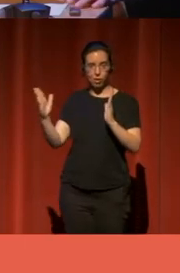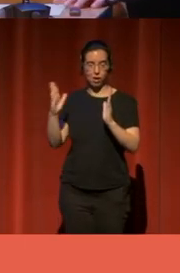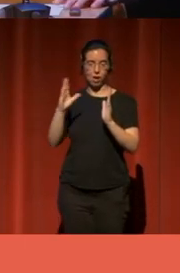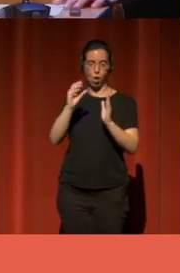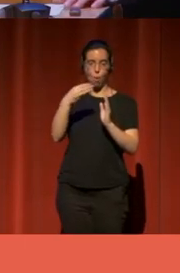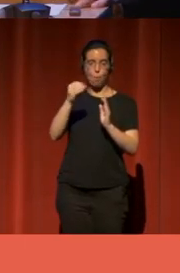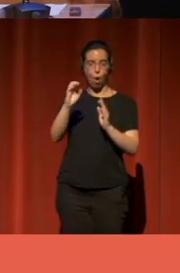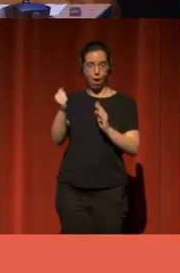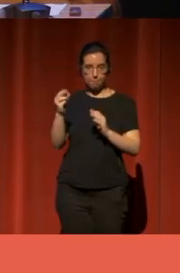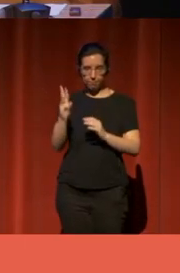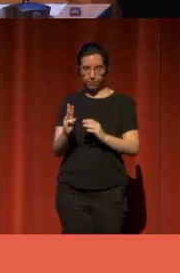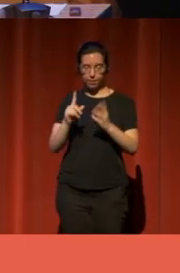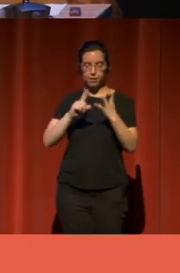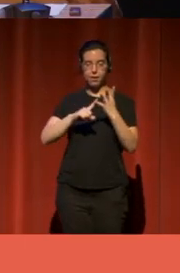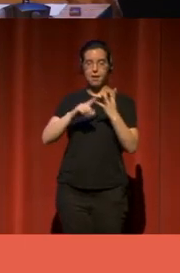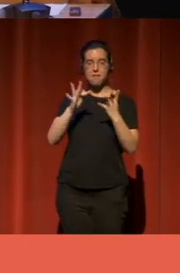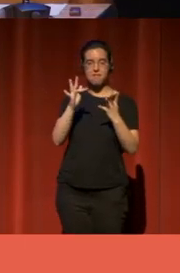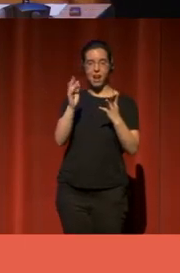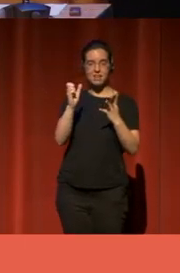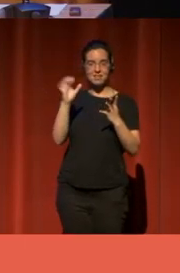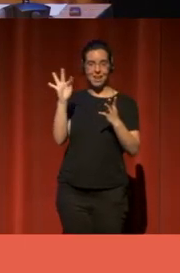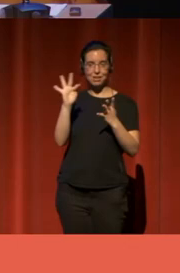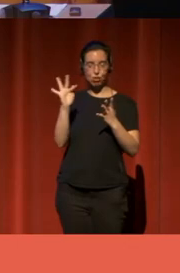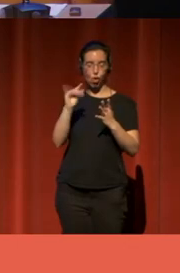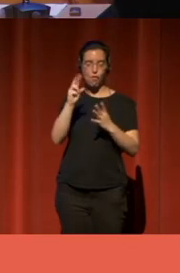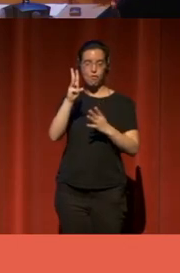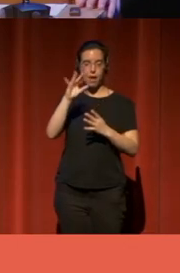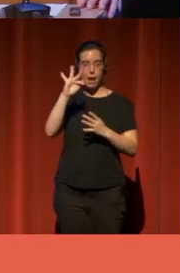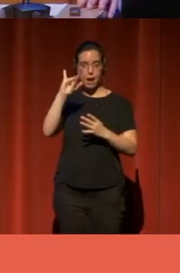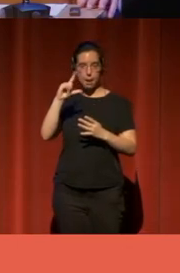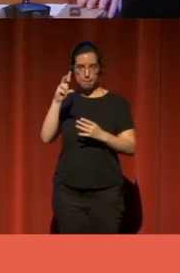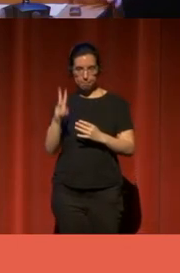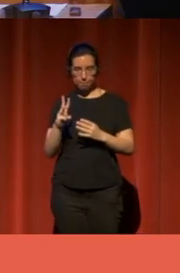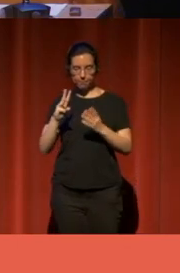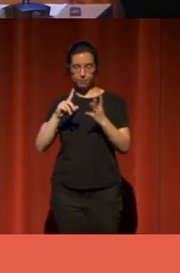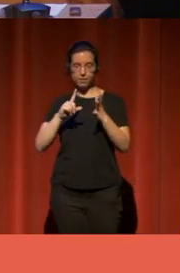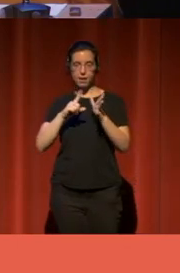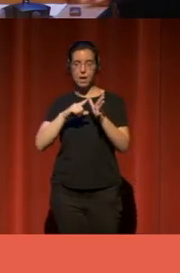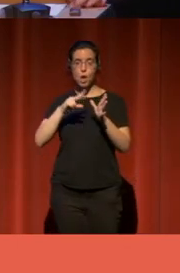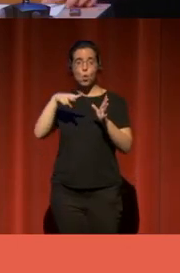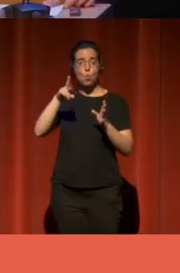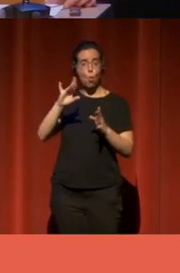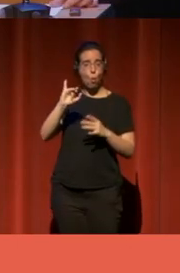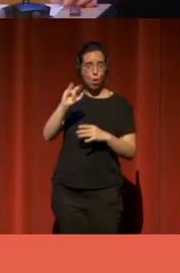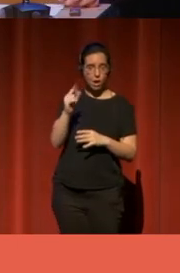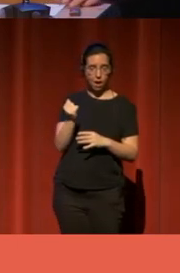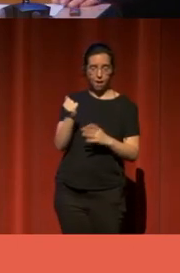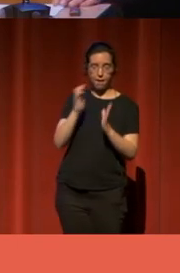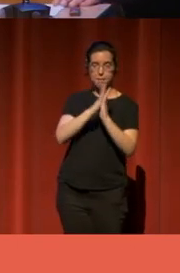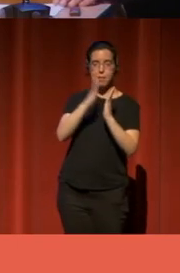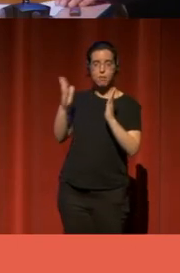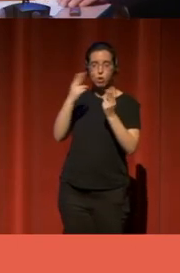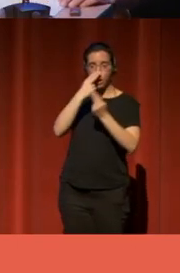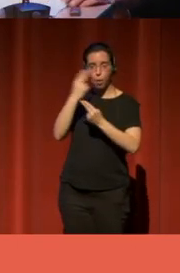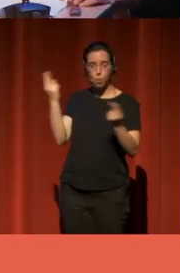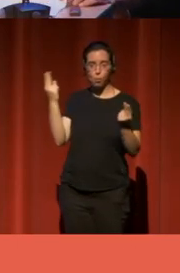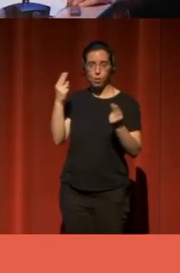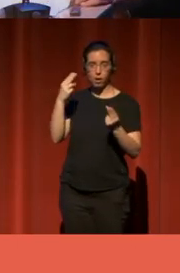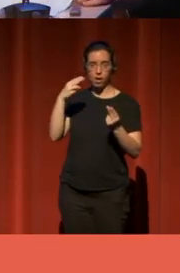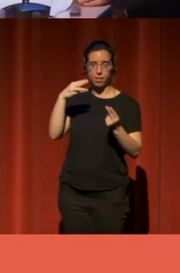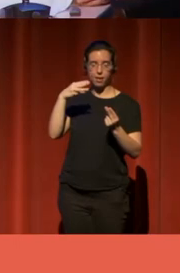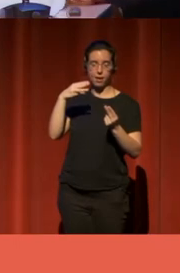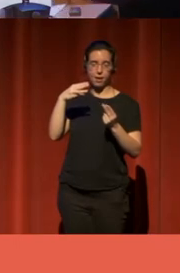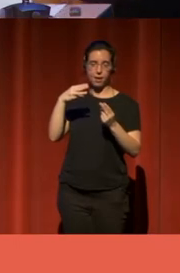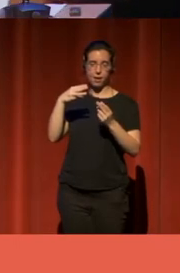la UAP, Francesco Filipe y Lucía Santolaria, que vienen de Musol, y Nurya Pons, que viene de la Biblioteca Pública de Mahón, en